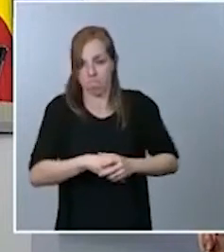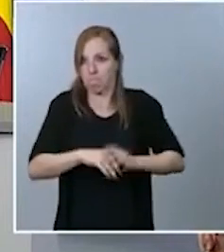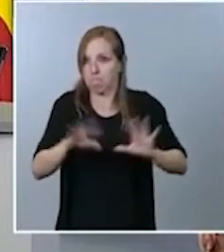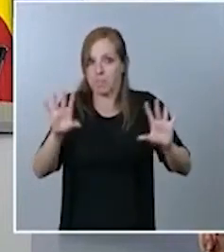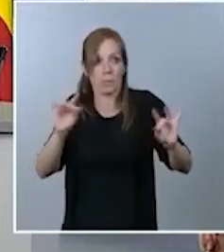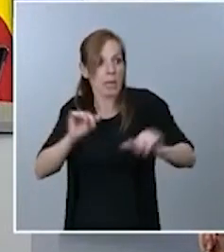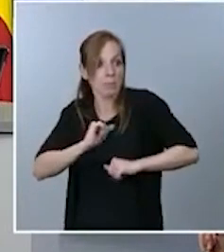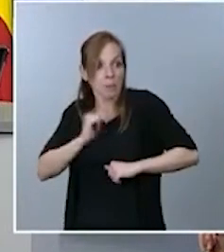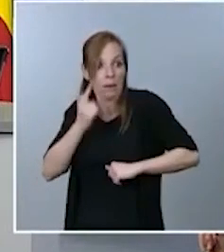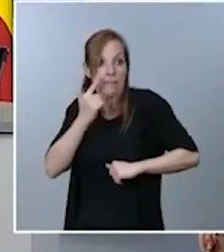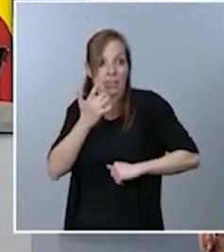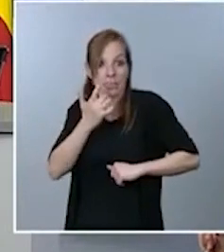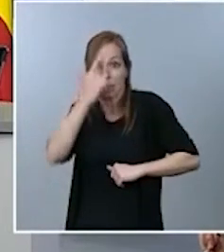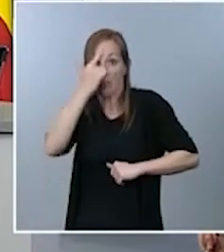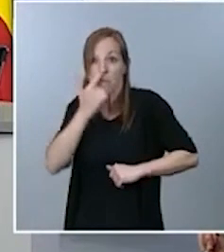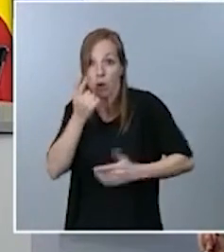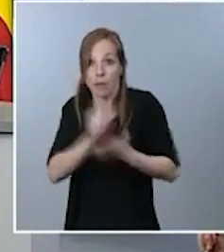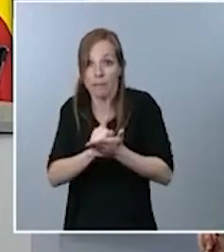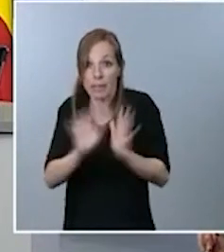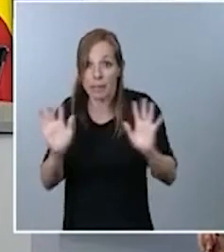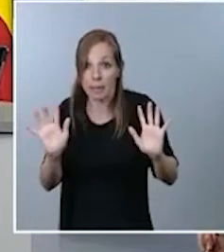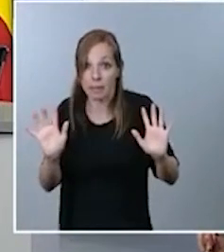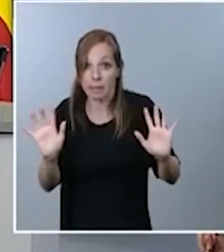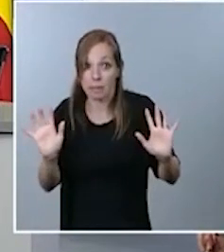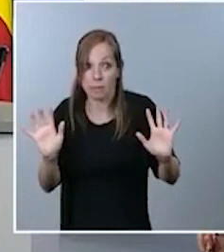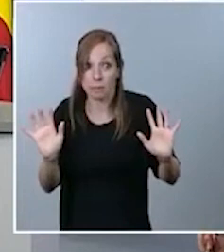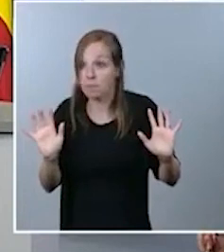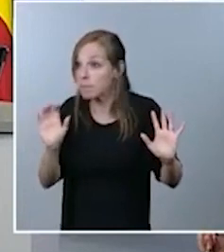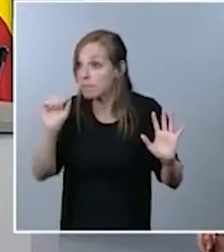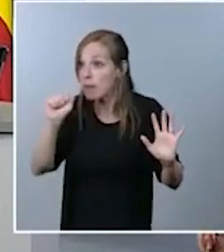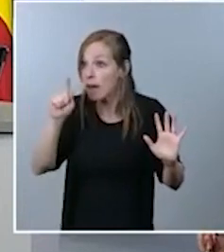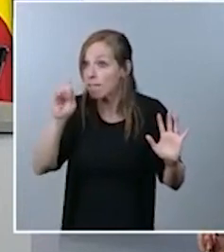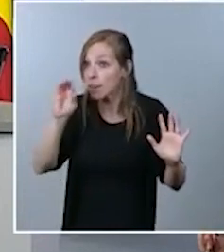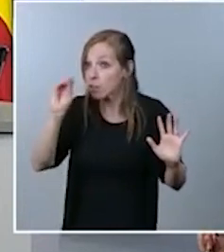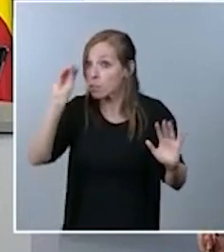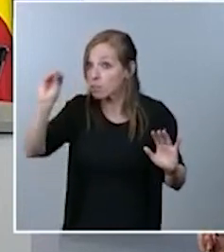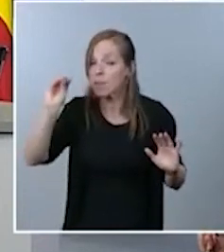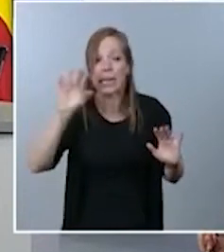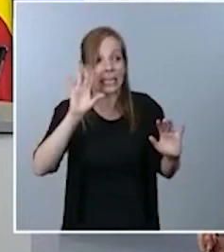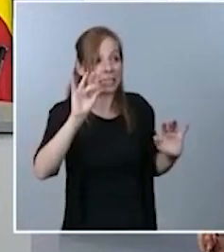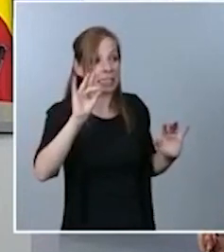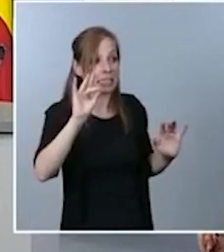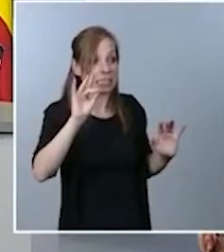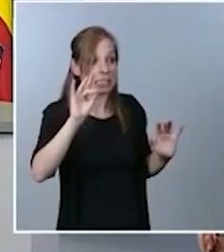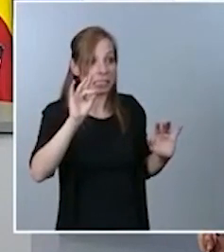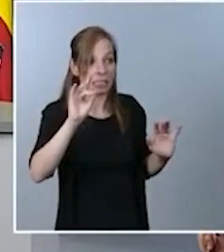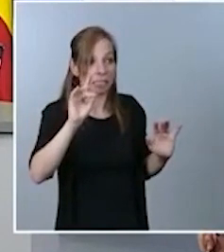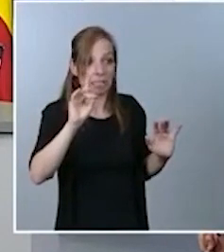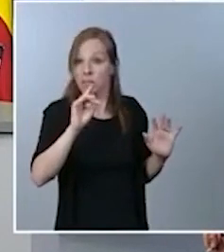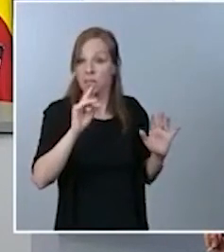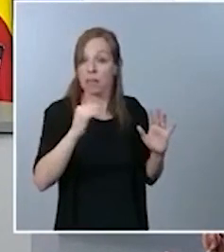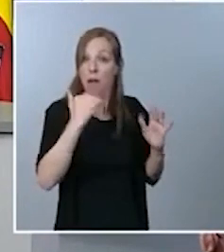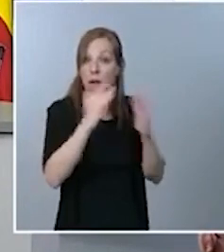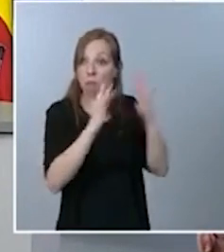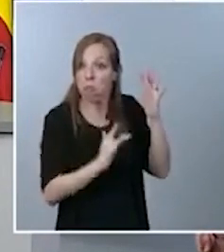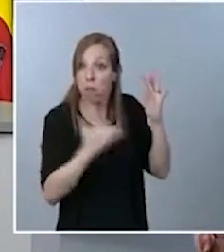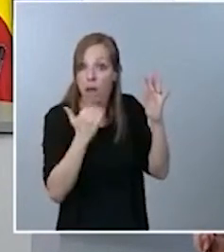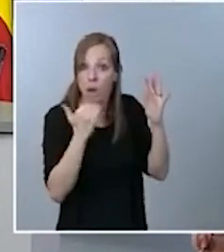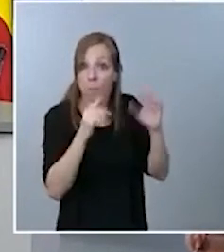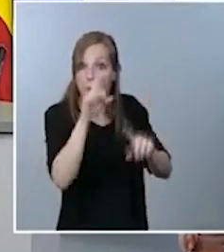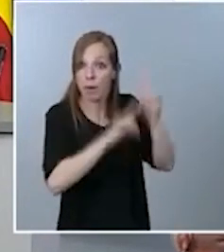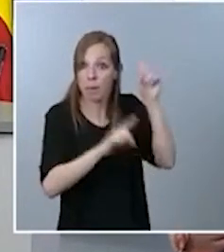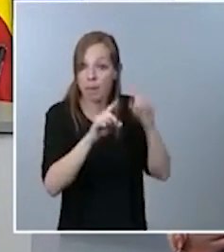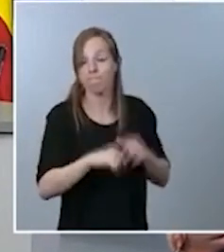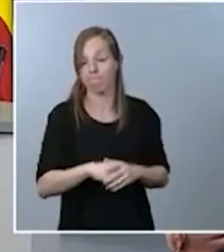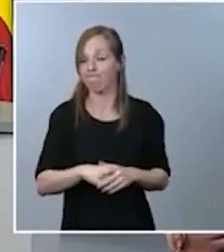parece que no. Alberto, ¿estás ahí? Sí, estoy. ¿Me he perdido alguna razón? Se quedó congelada la imagen,